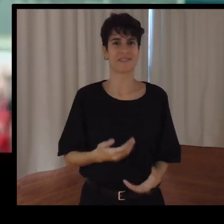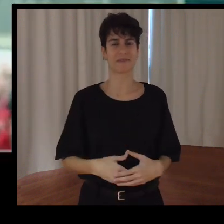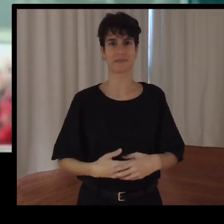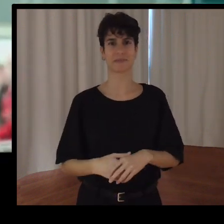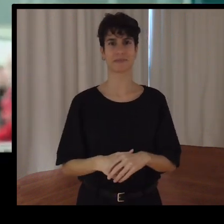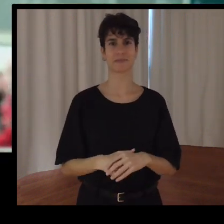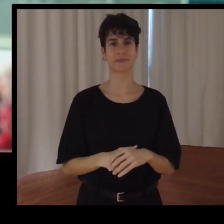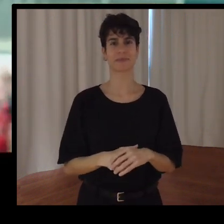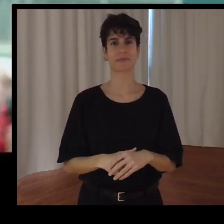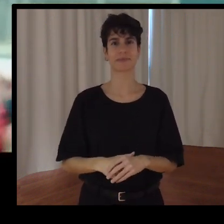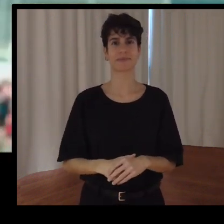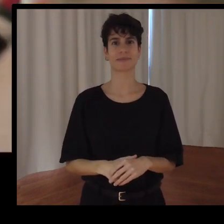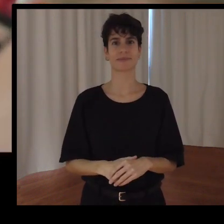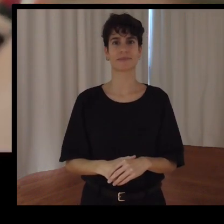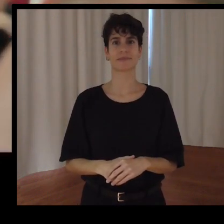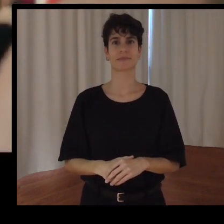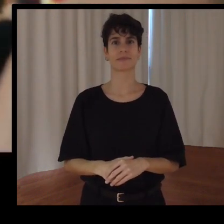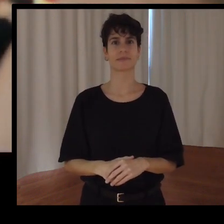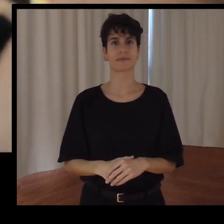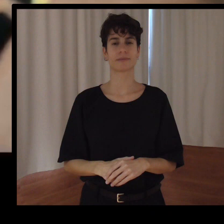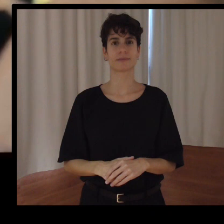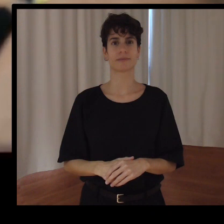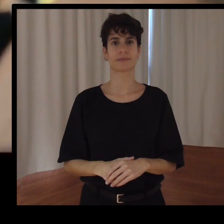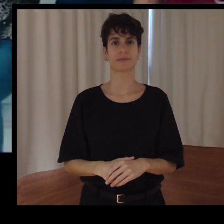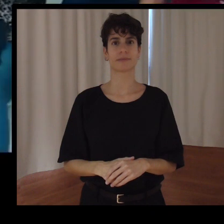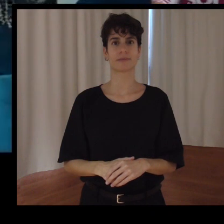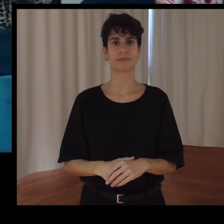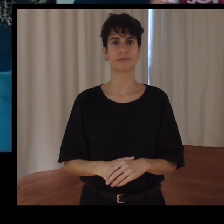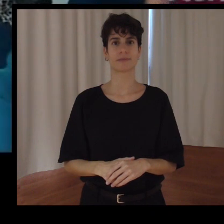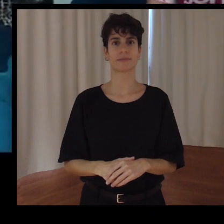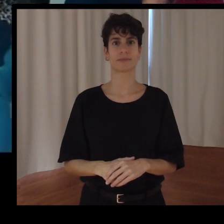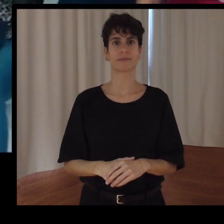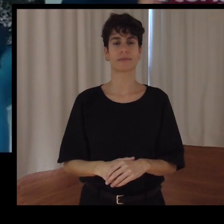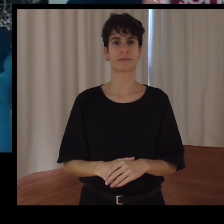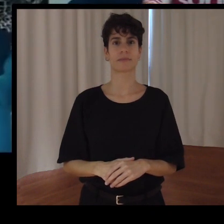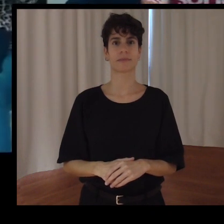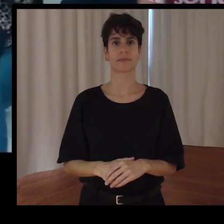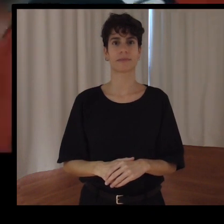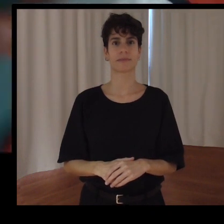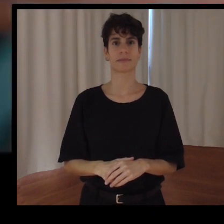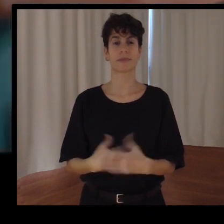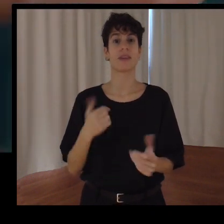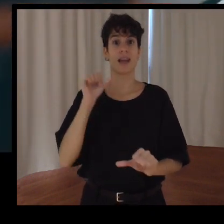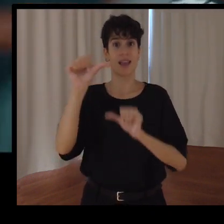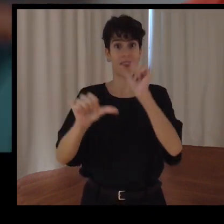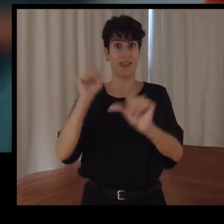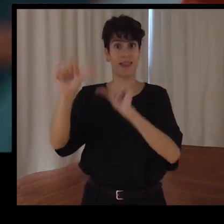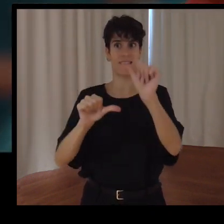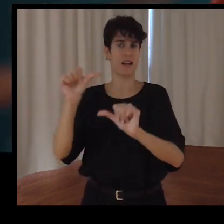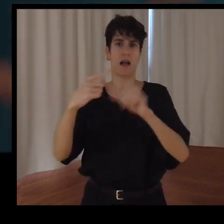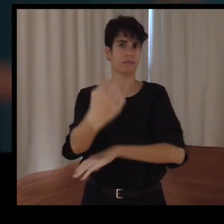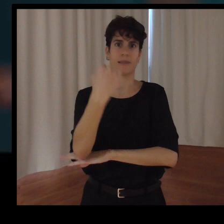Ellos dan las gracias que nos apoyan a ver a la liga Genuin. Rubén